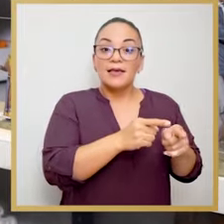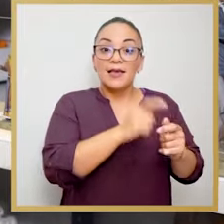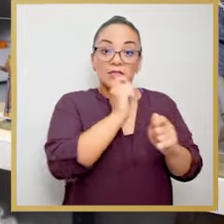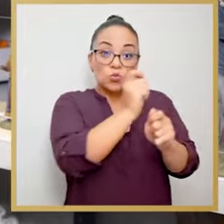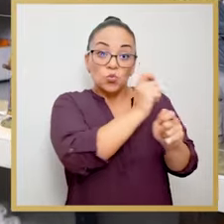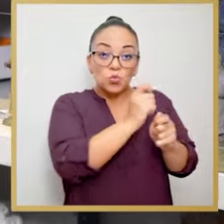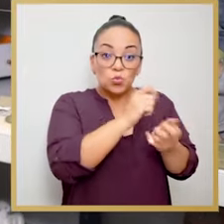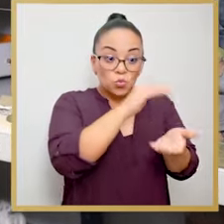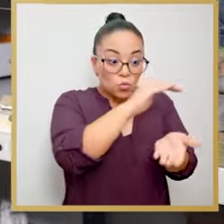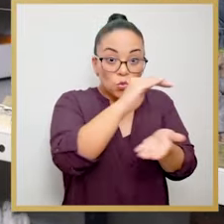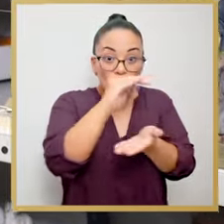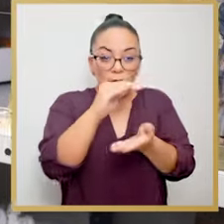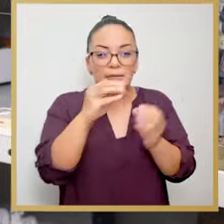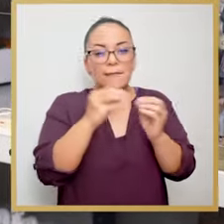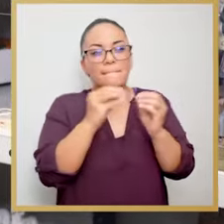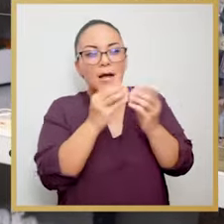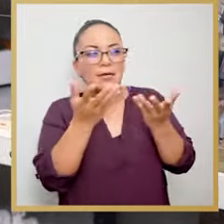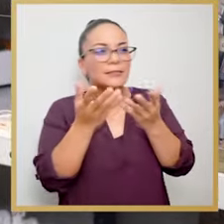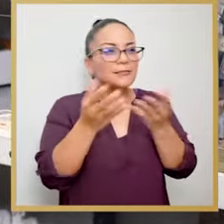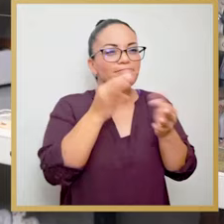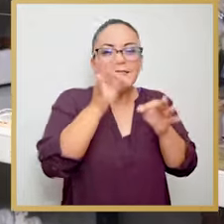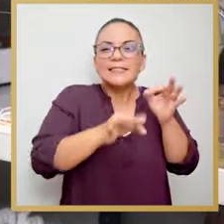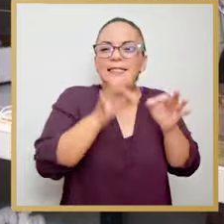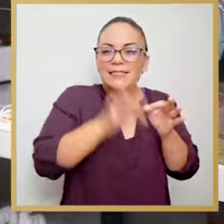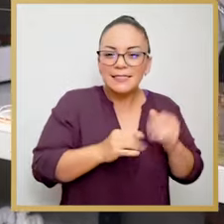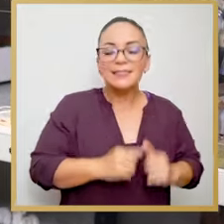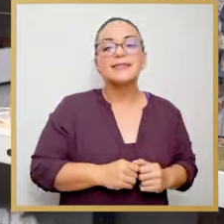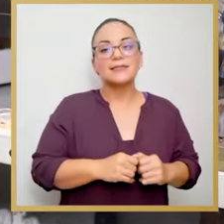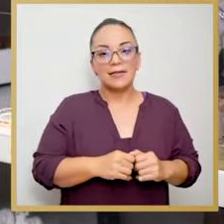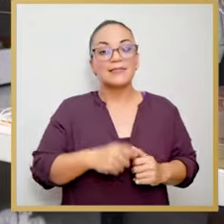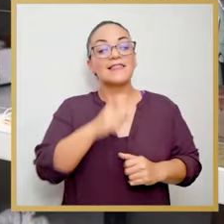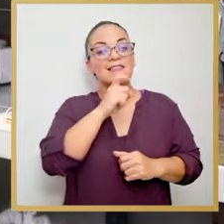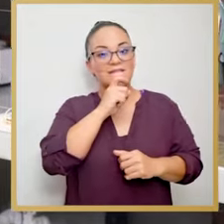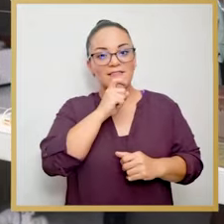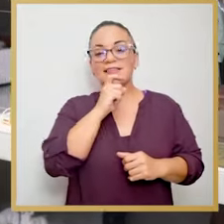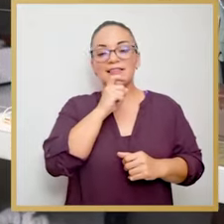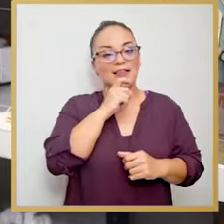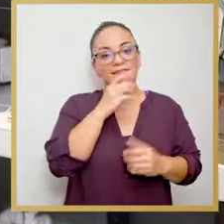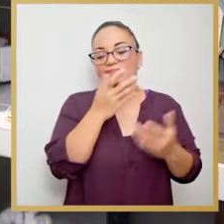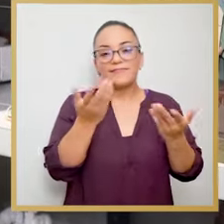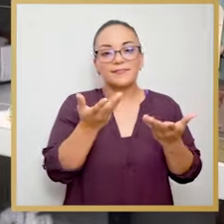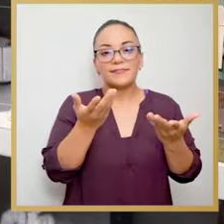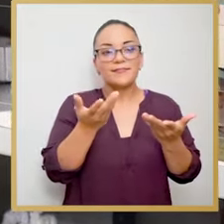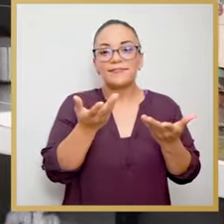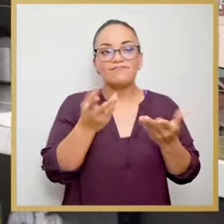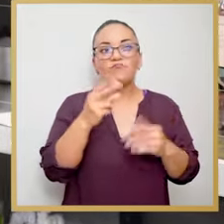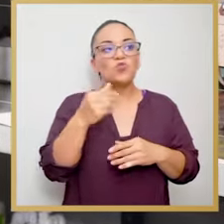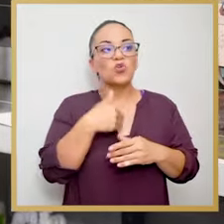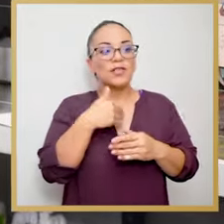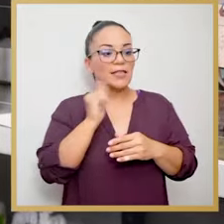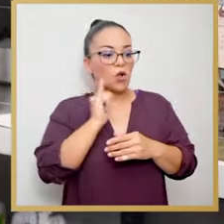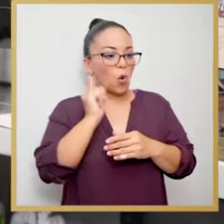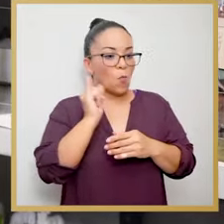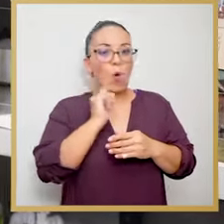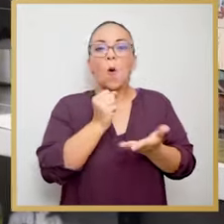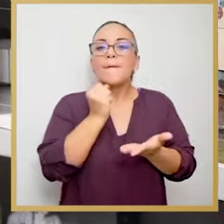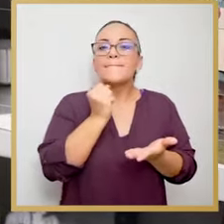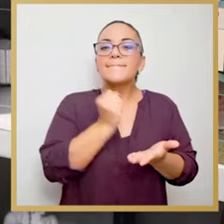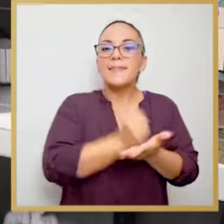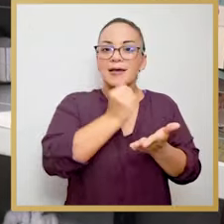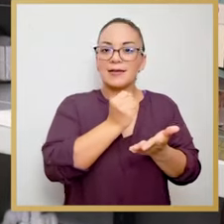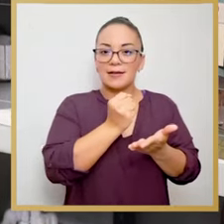esculturas que son más rústicas, es difícil encontrarles la, como se llama, una huella